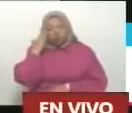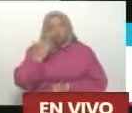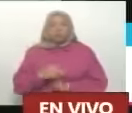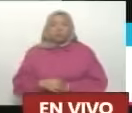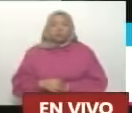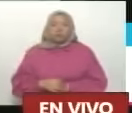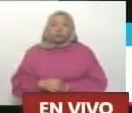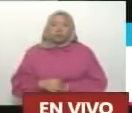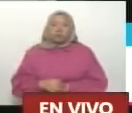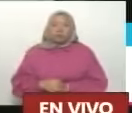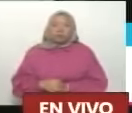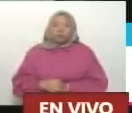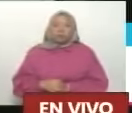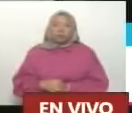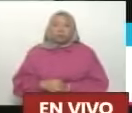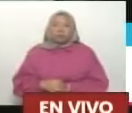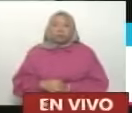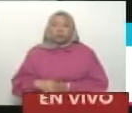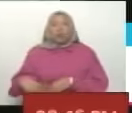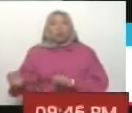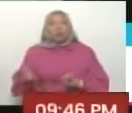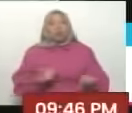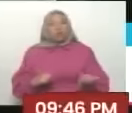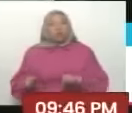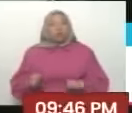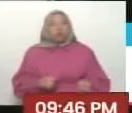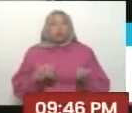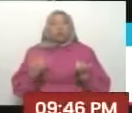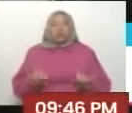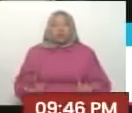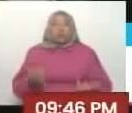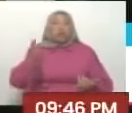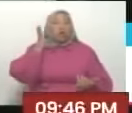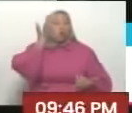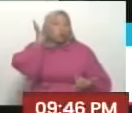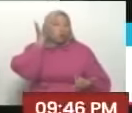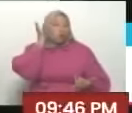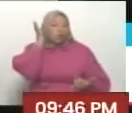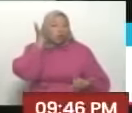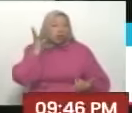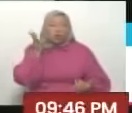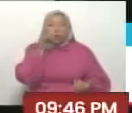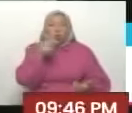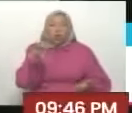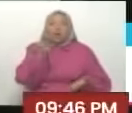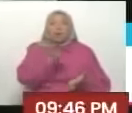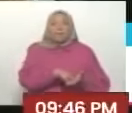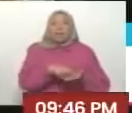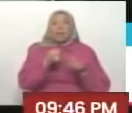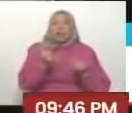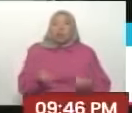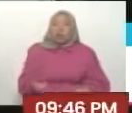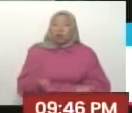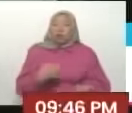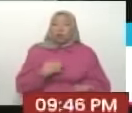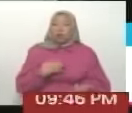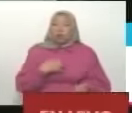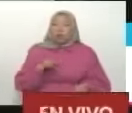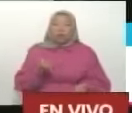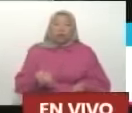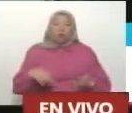Y, pues, nosotros a través de este movimiento, con bastante conciencia, sin repetir consignas, ni